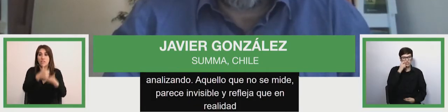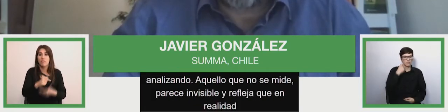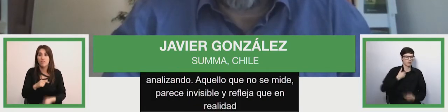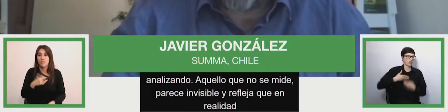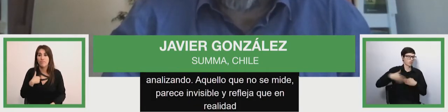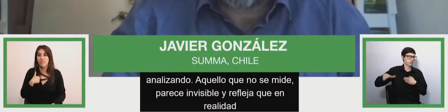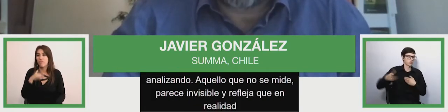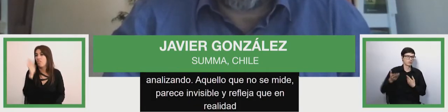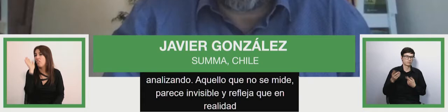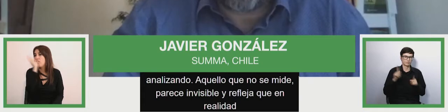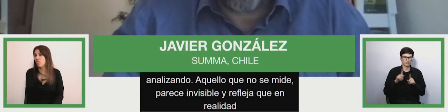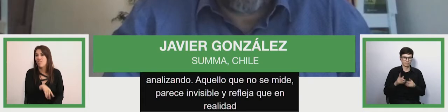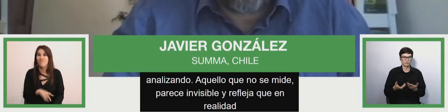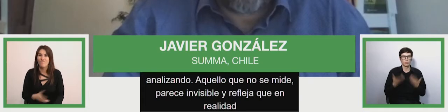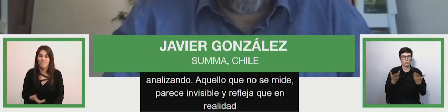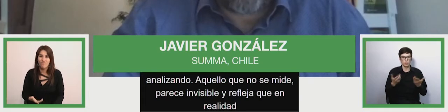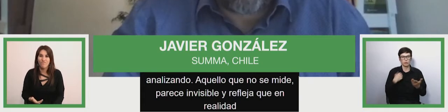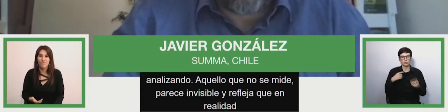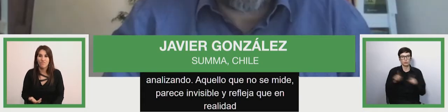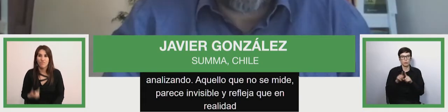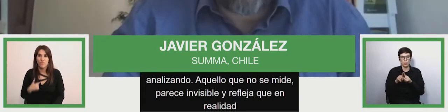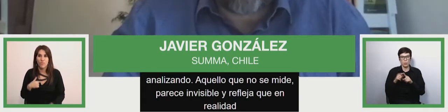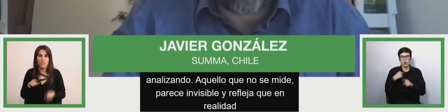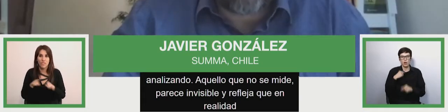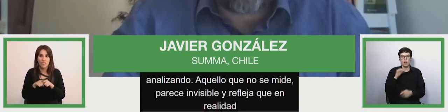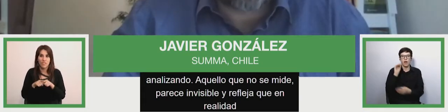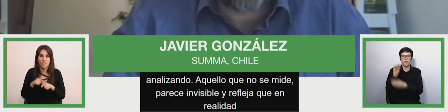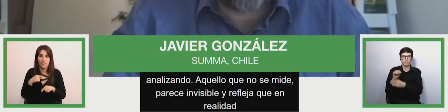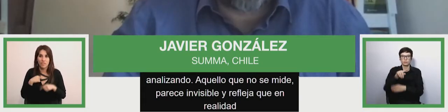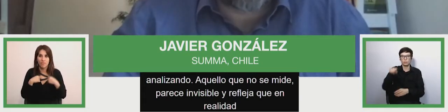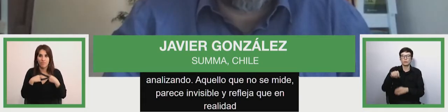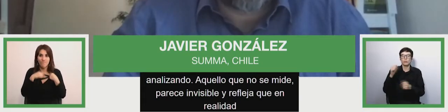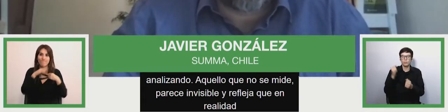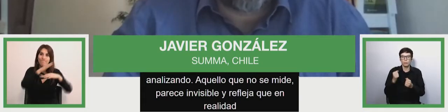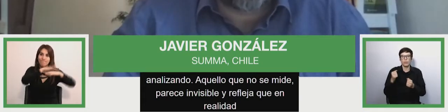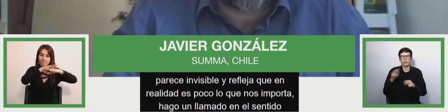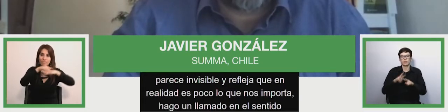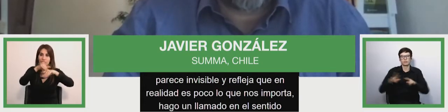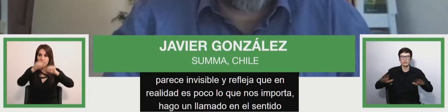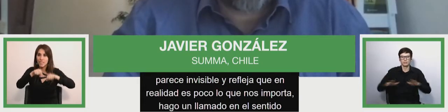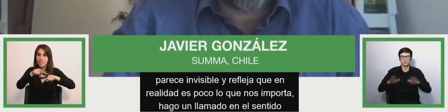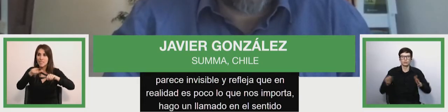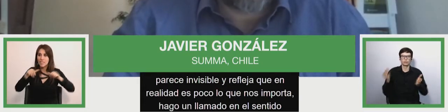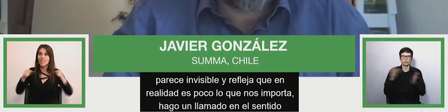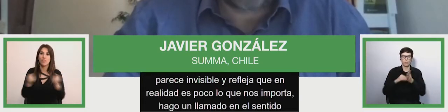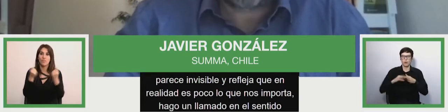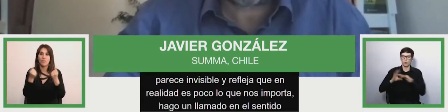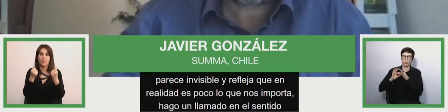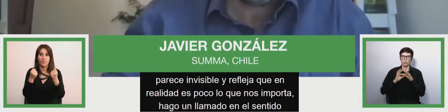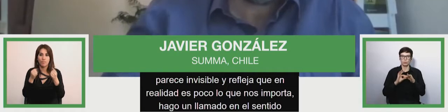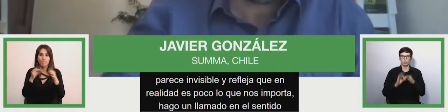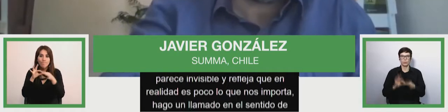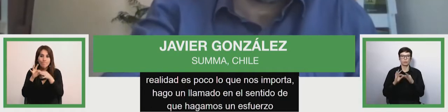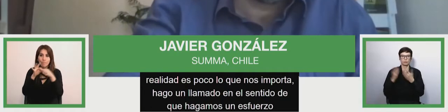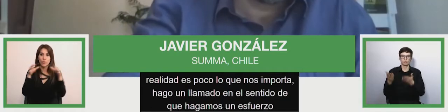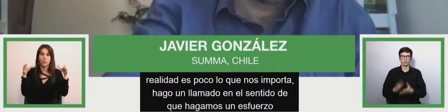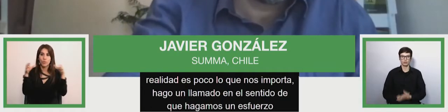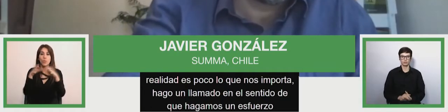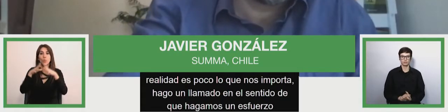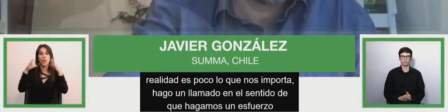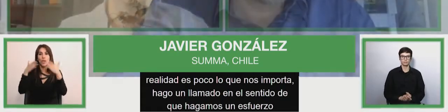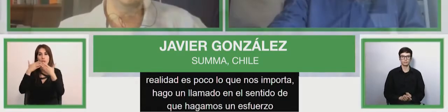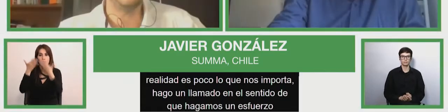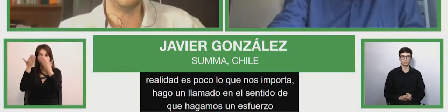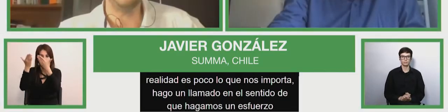Así que hago un llamado en el sentido a que hagamos un esfuerzo importante conjunto. Muchas gracias. Muchas